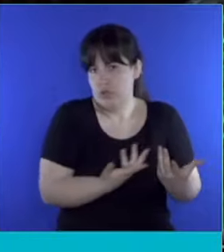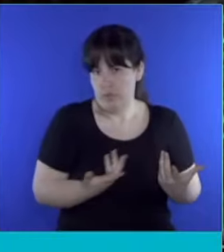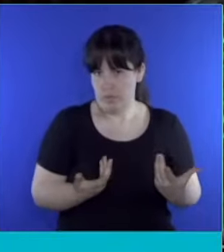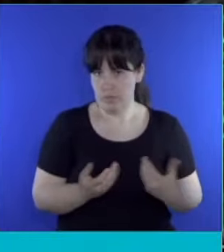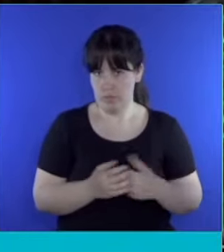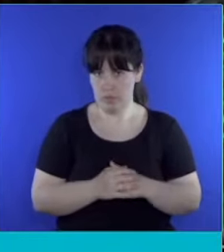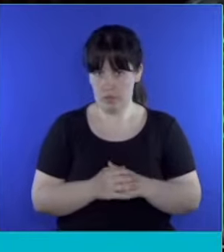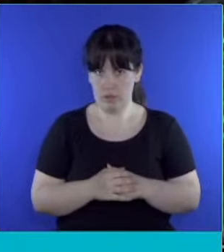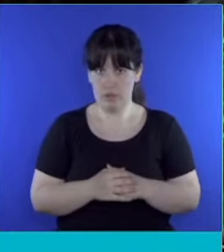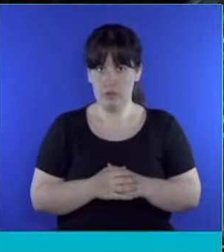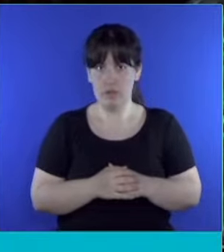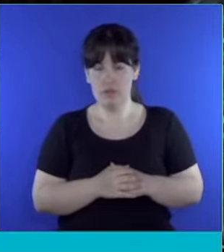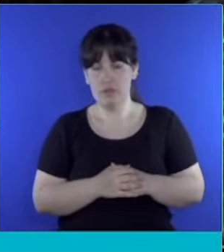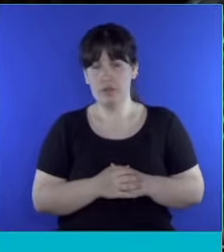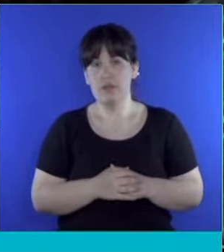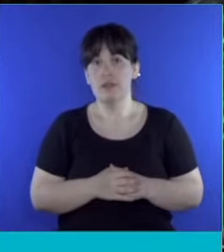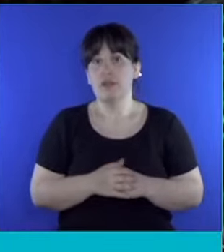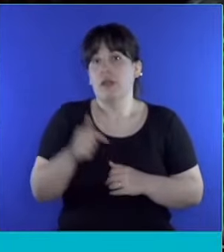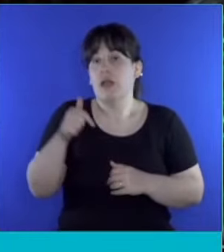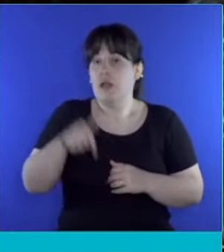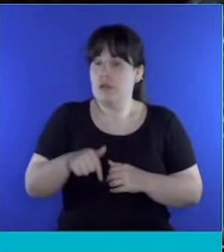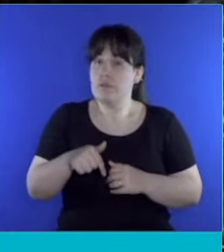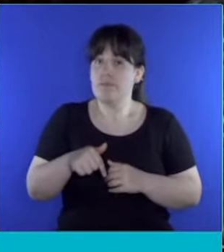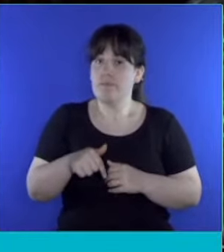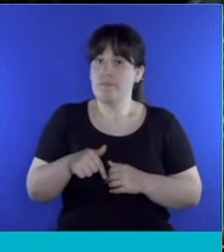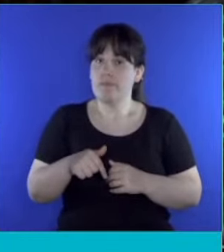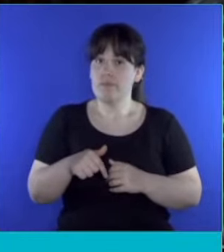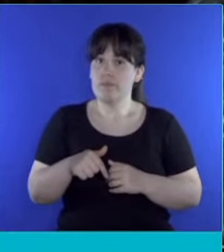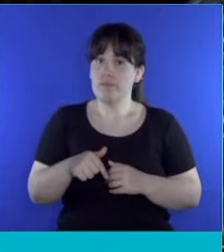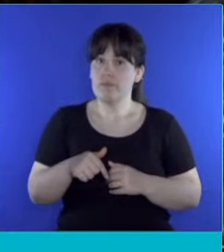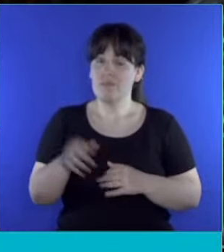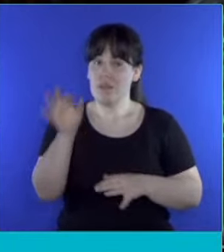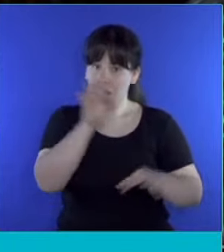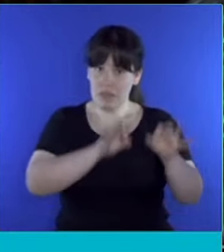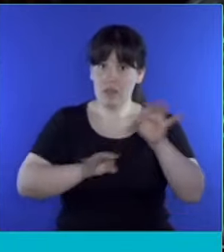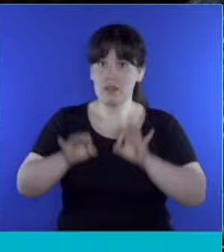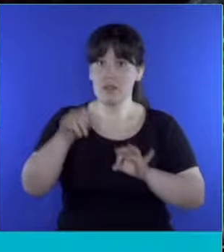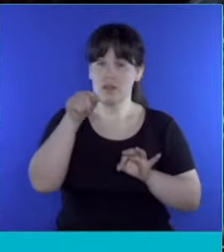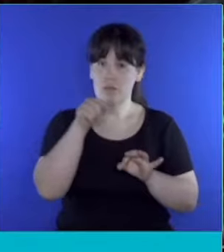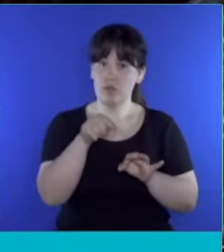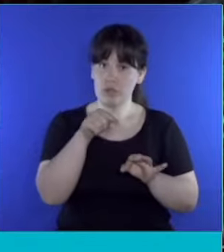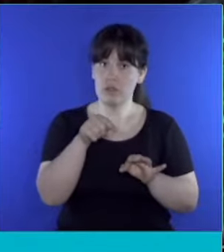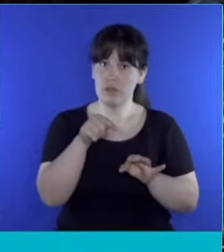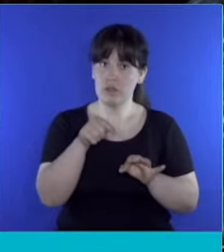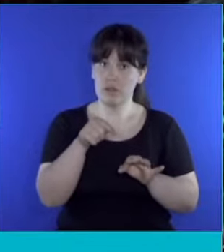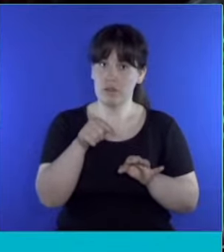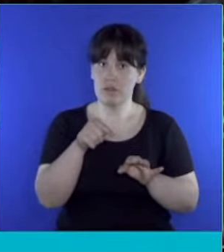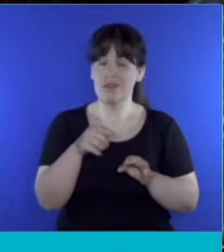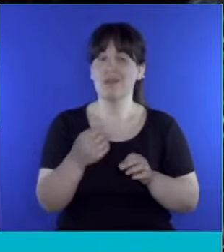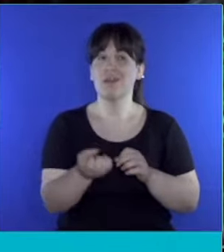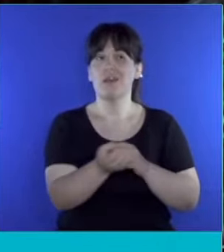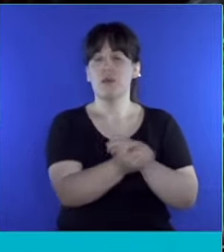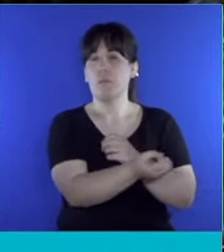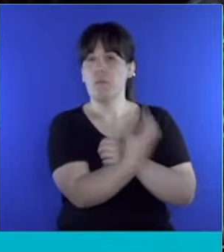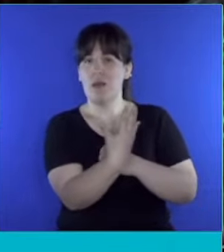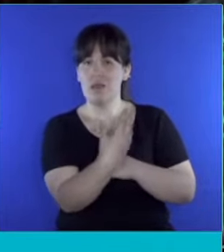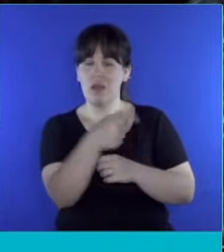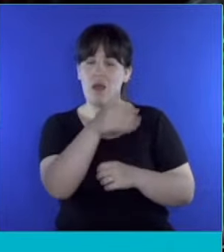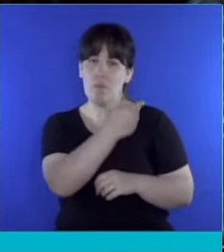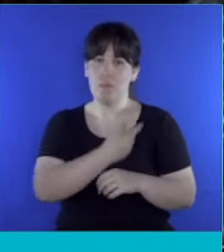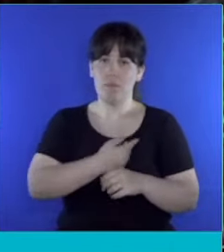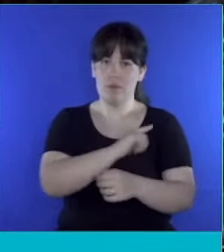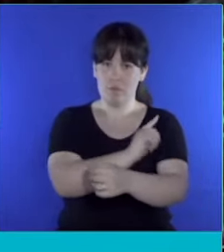nos toca este proyecto que envía el Ejecutivo de la creación